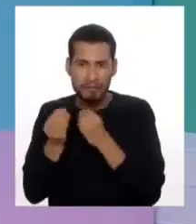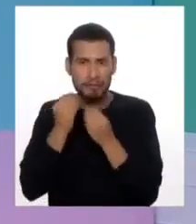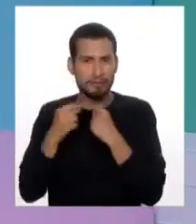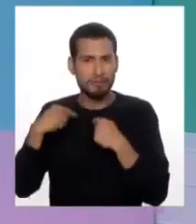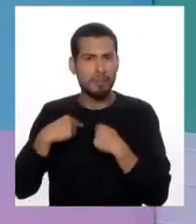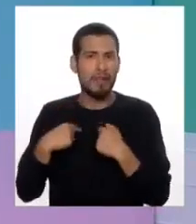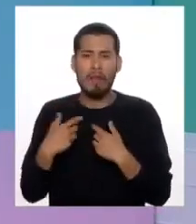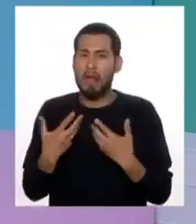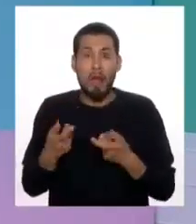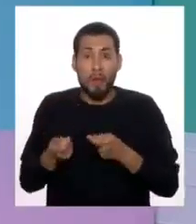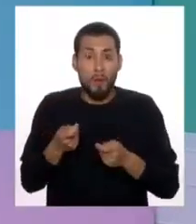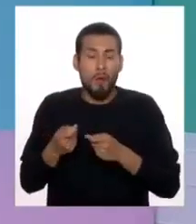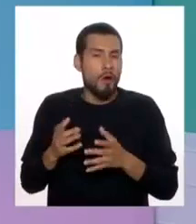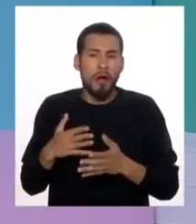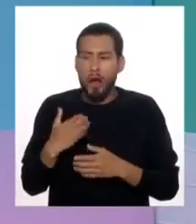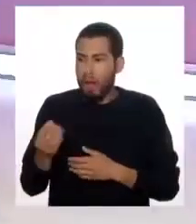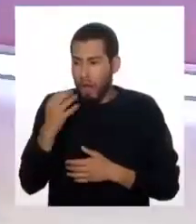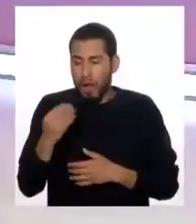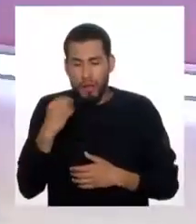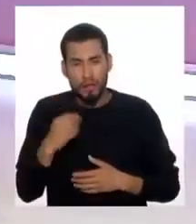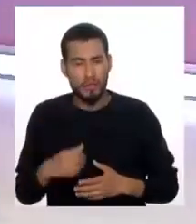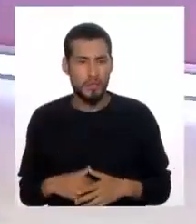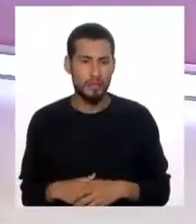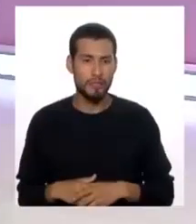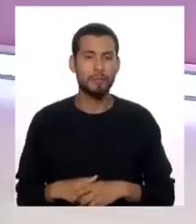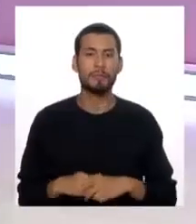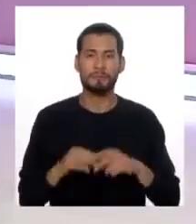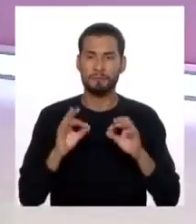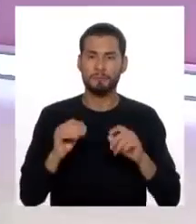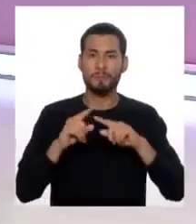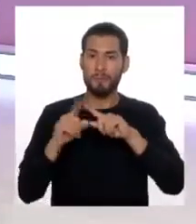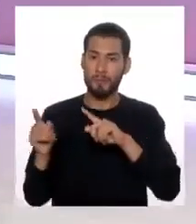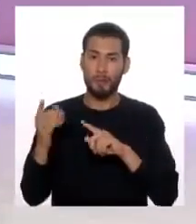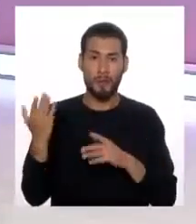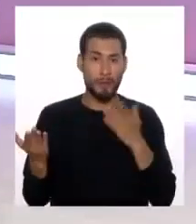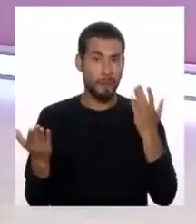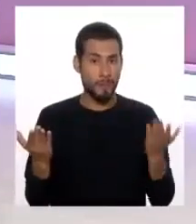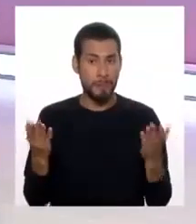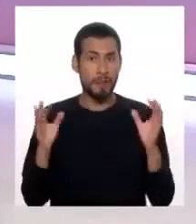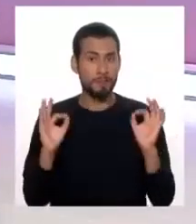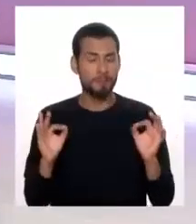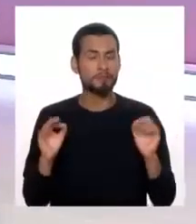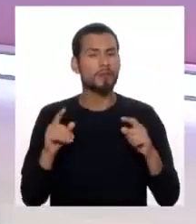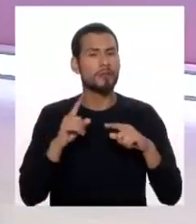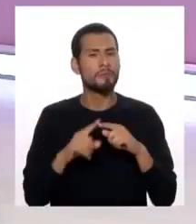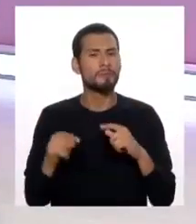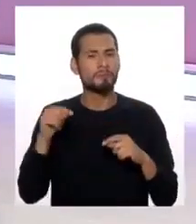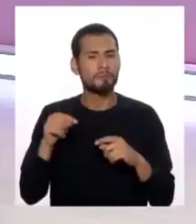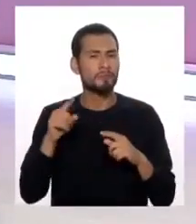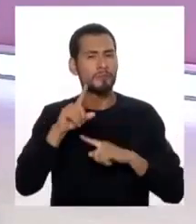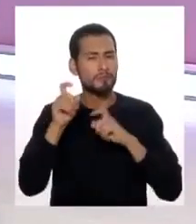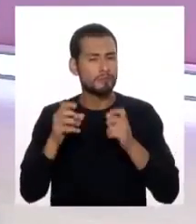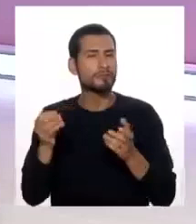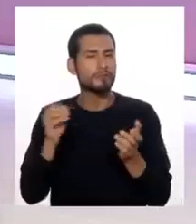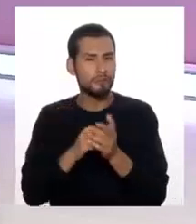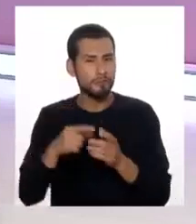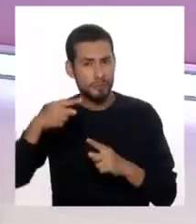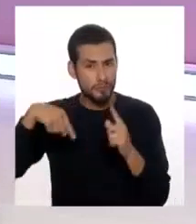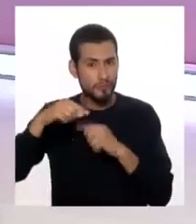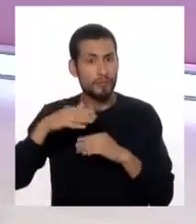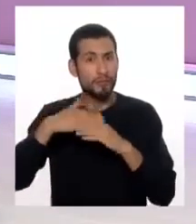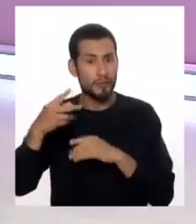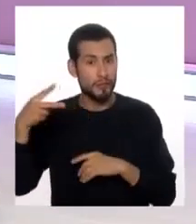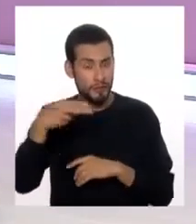paciente no lo puede manejar. Nos ha quedado muy claro la diferencia entre ambos. Pero con esto más preguntas vamos a regresar